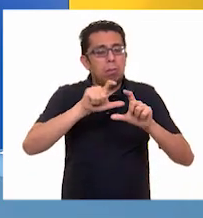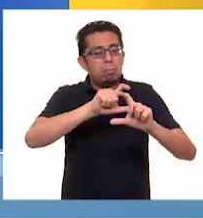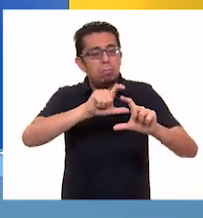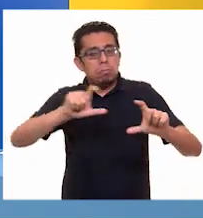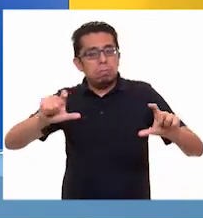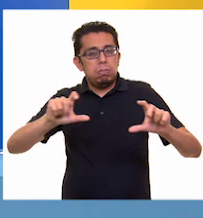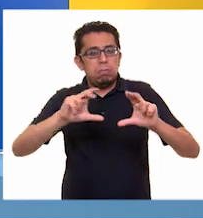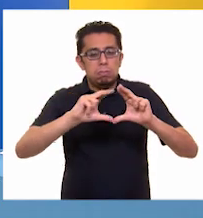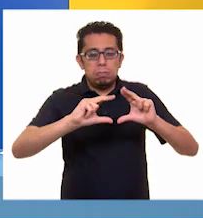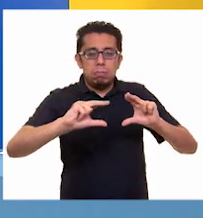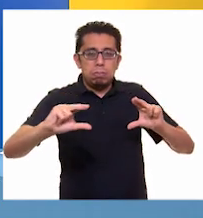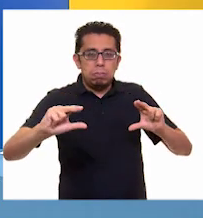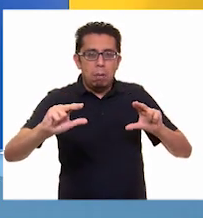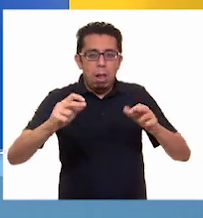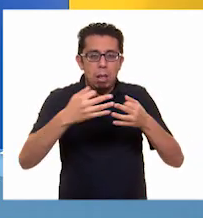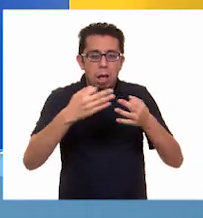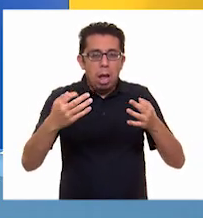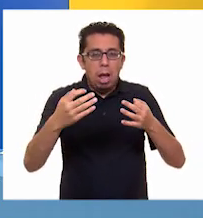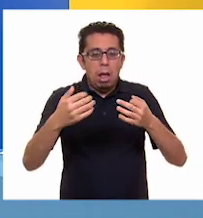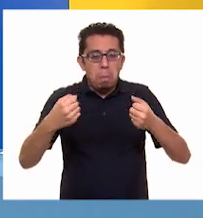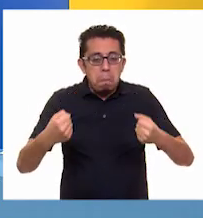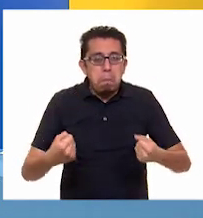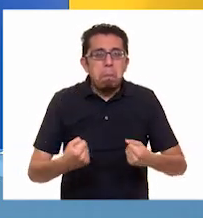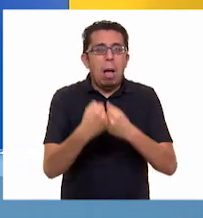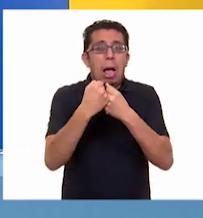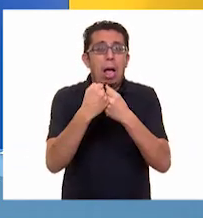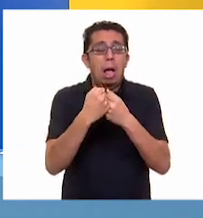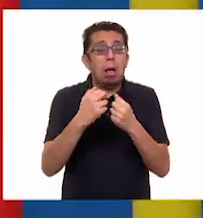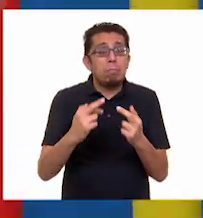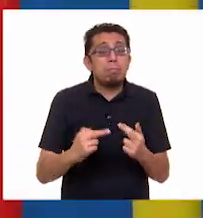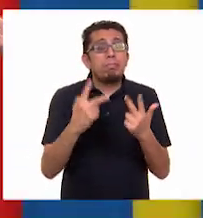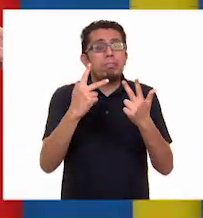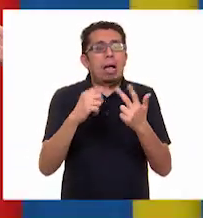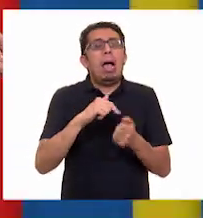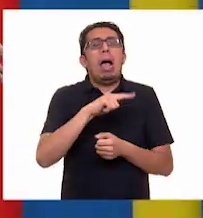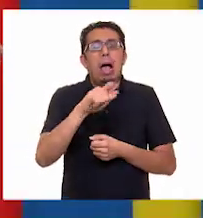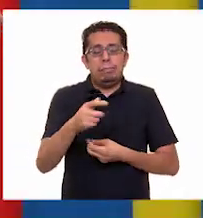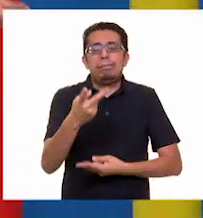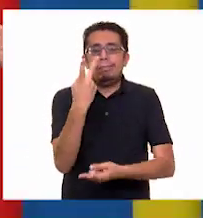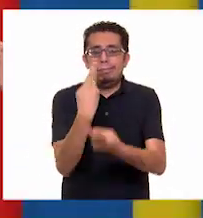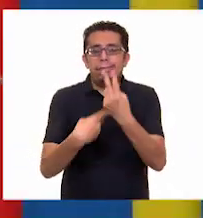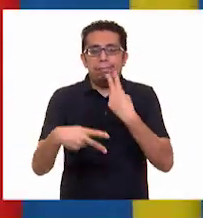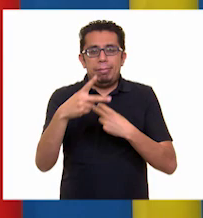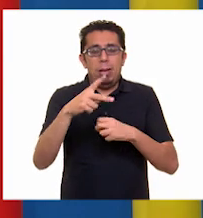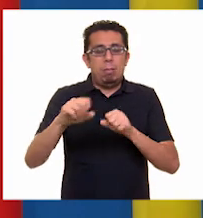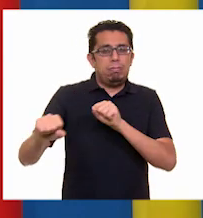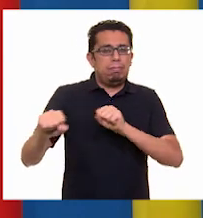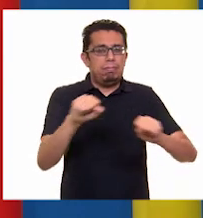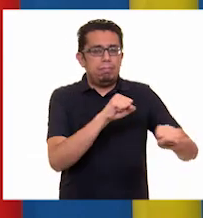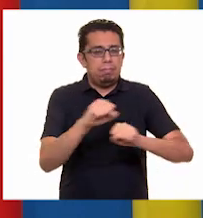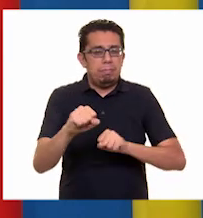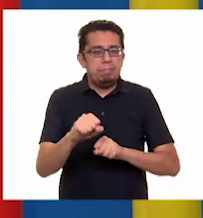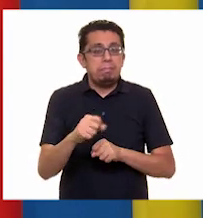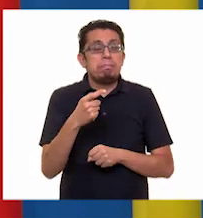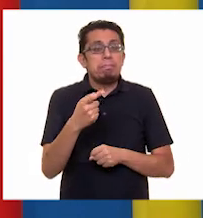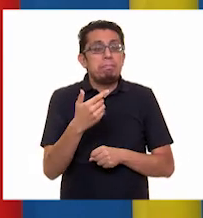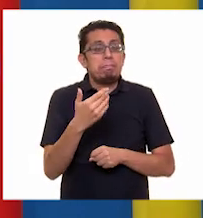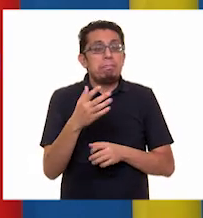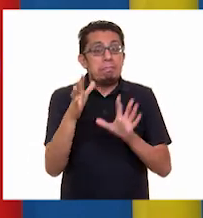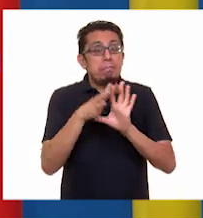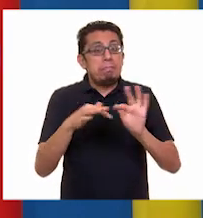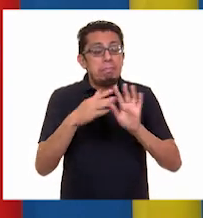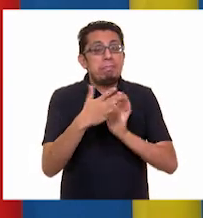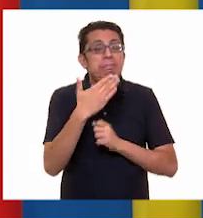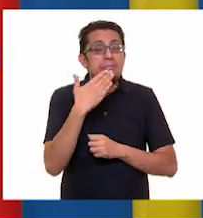otra, rompiéndola y originando un terremoto. ¡Órale, Larisa! ¡Sorprendente! Te felicito por